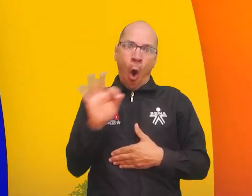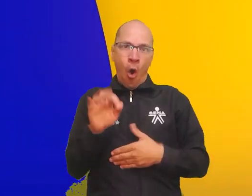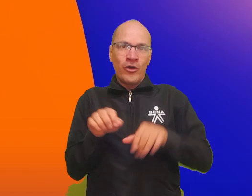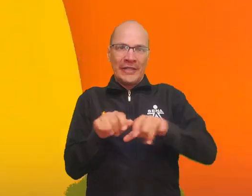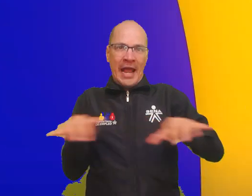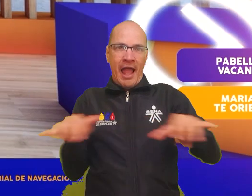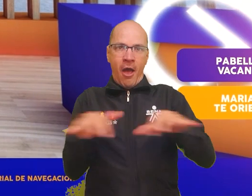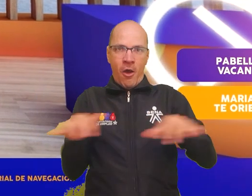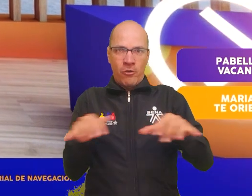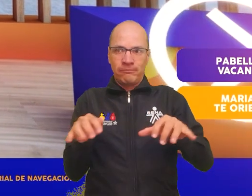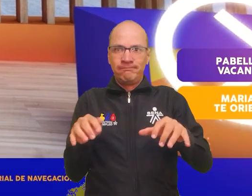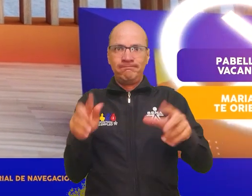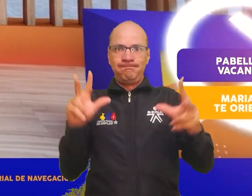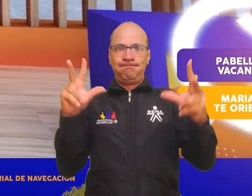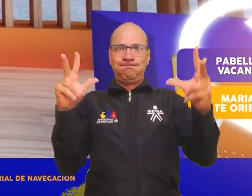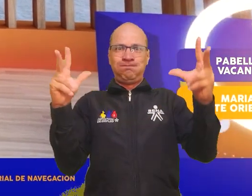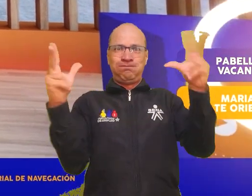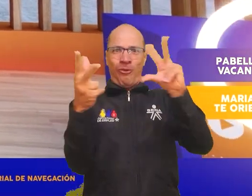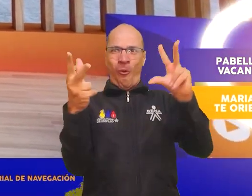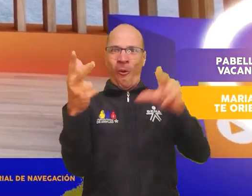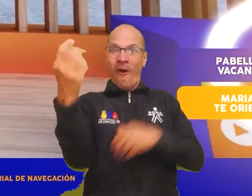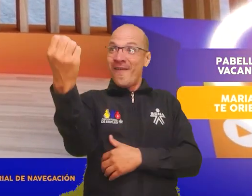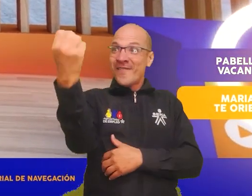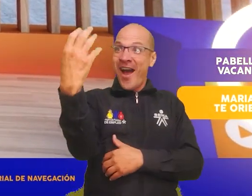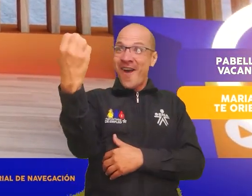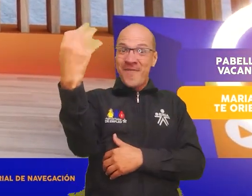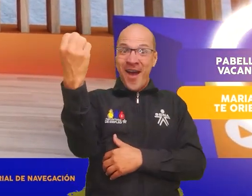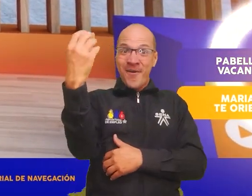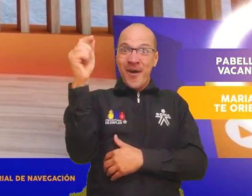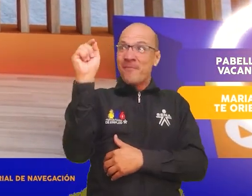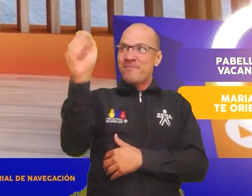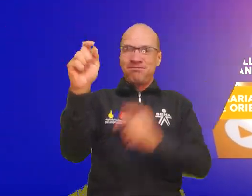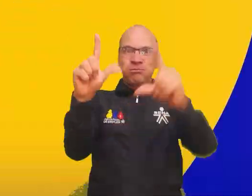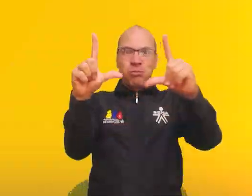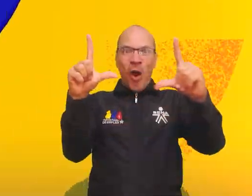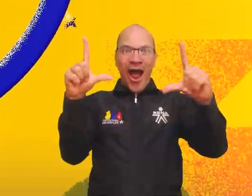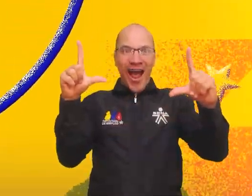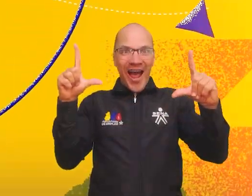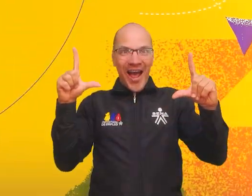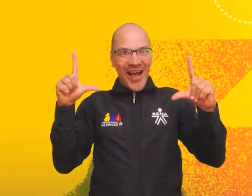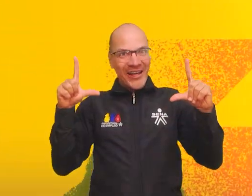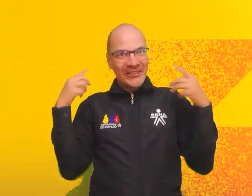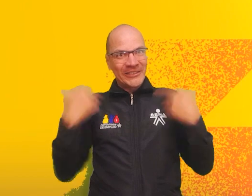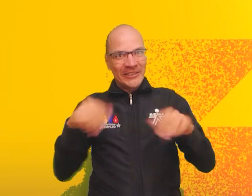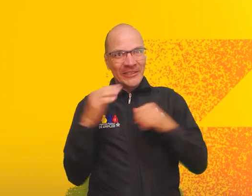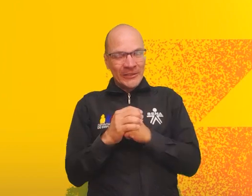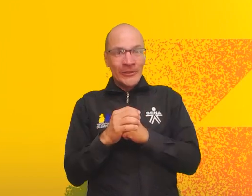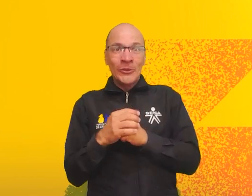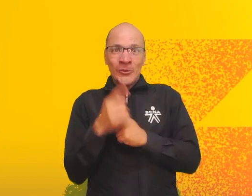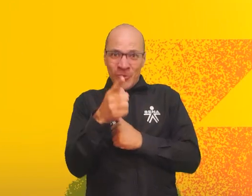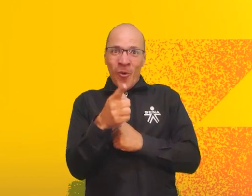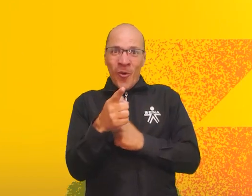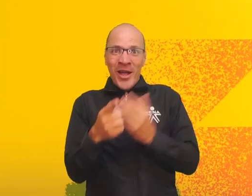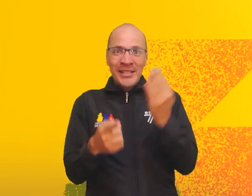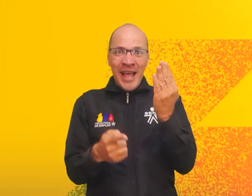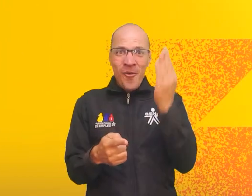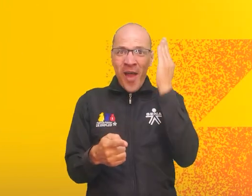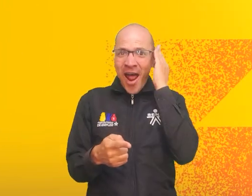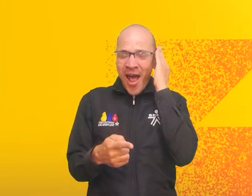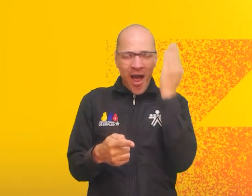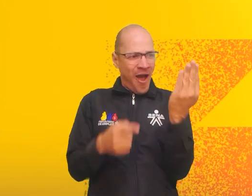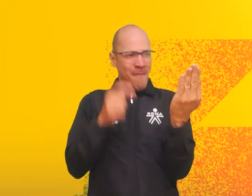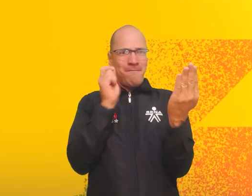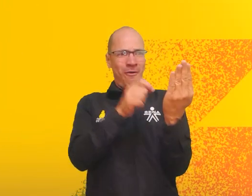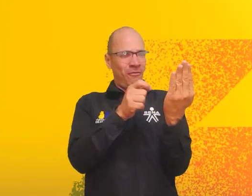teclado. Los círculos titilantes indican que hay contenido para interactuar. Si vives esta experiencia desde tu